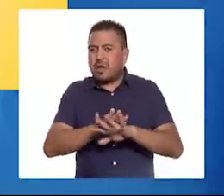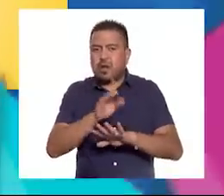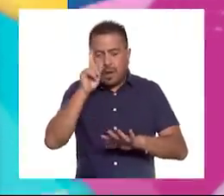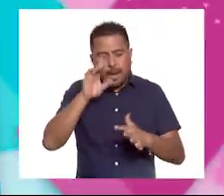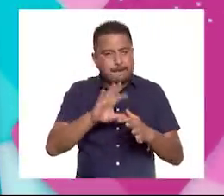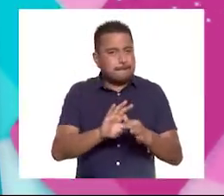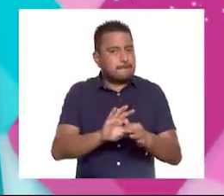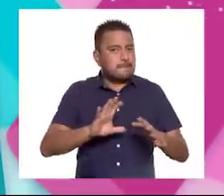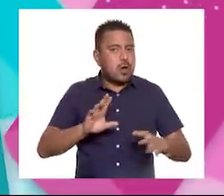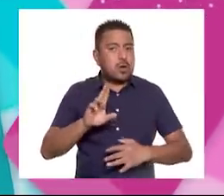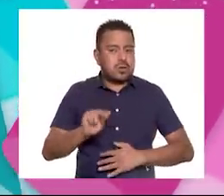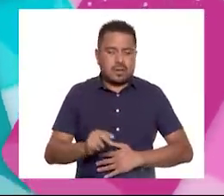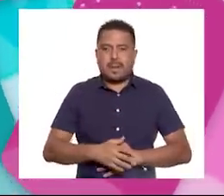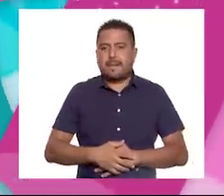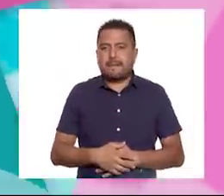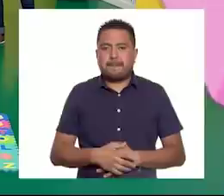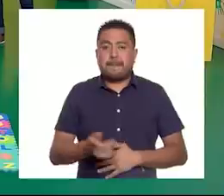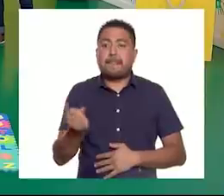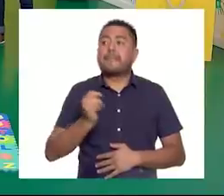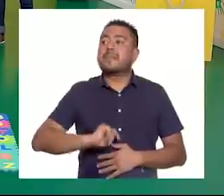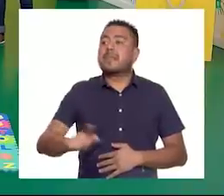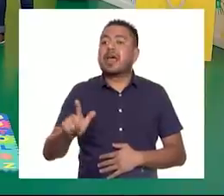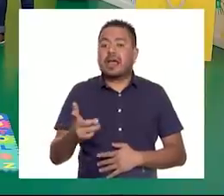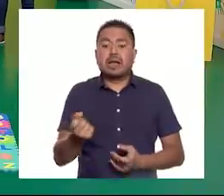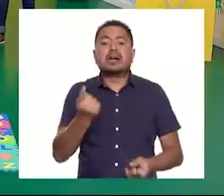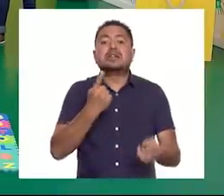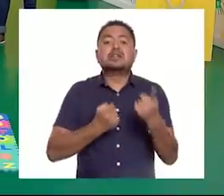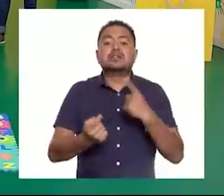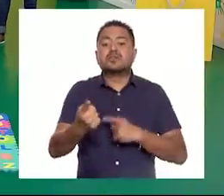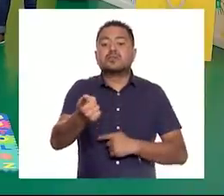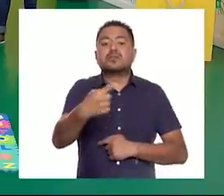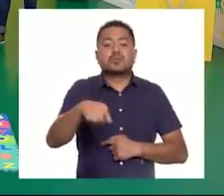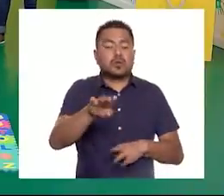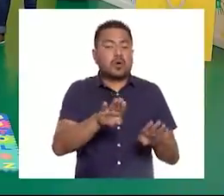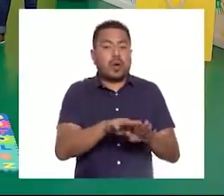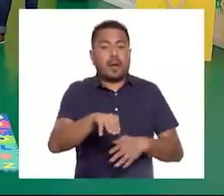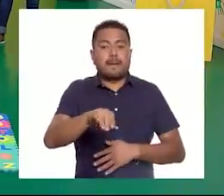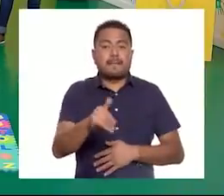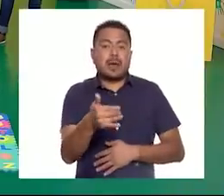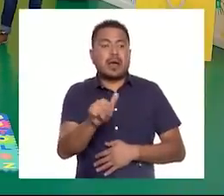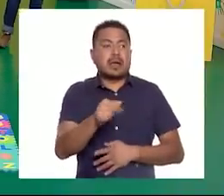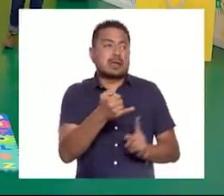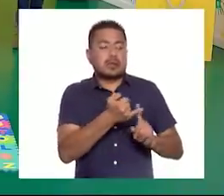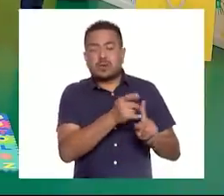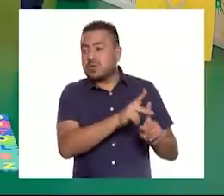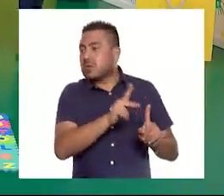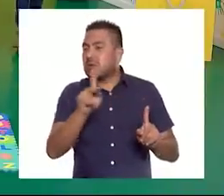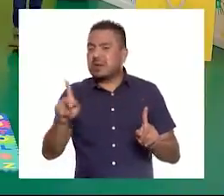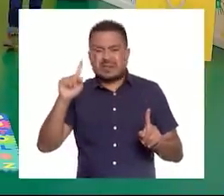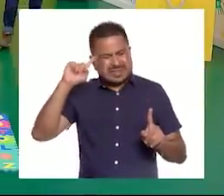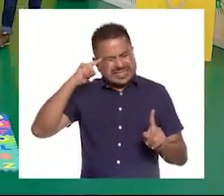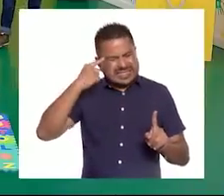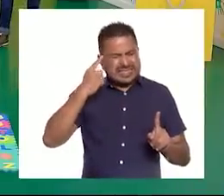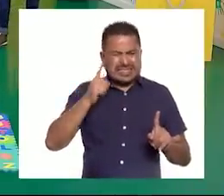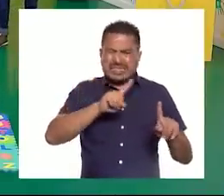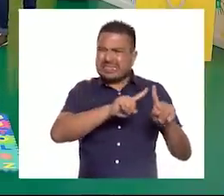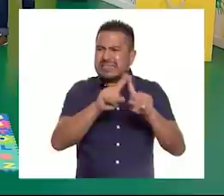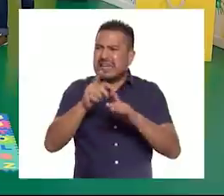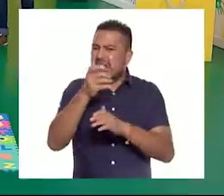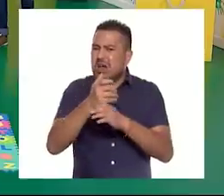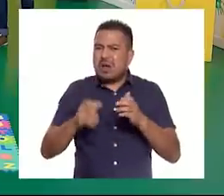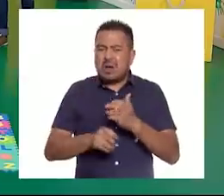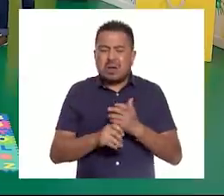ira. ¿Qué tal? ¿Alguno de ustedes es como Maya? Me refiero a que se enojan por diferentes